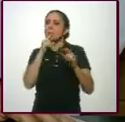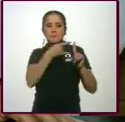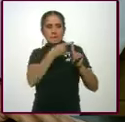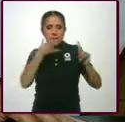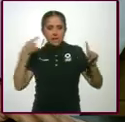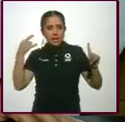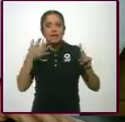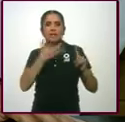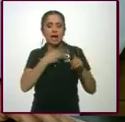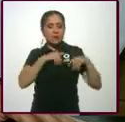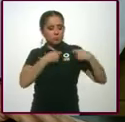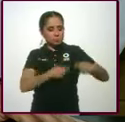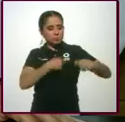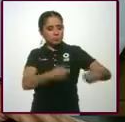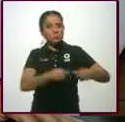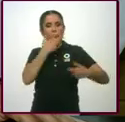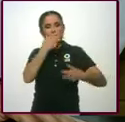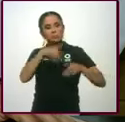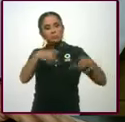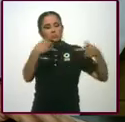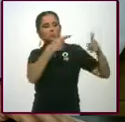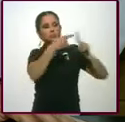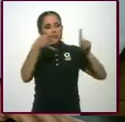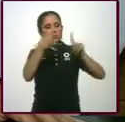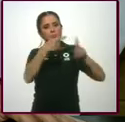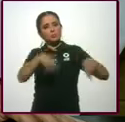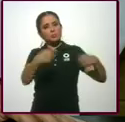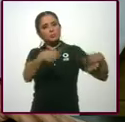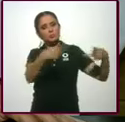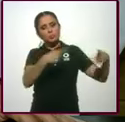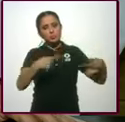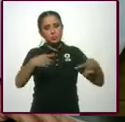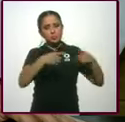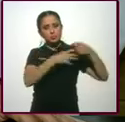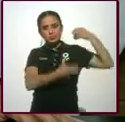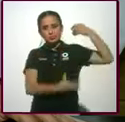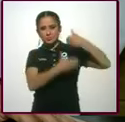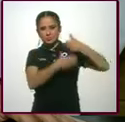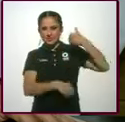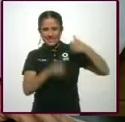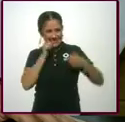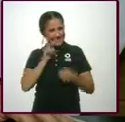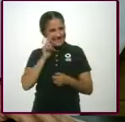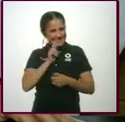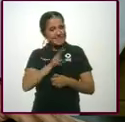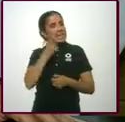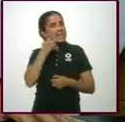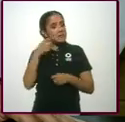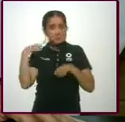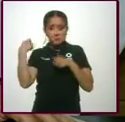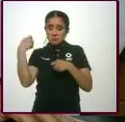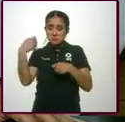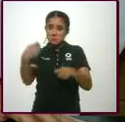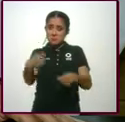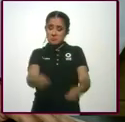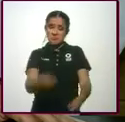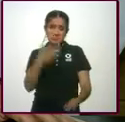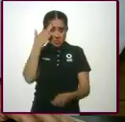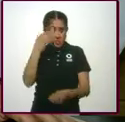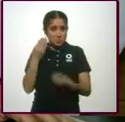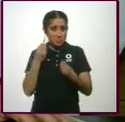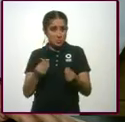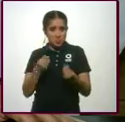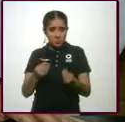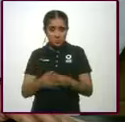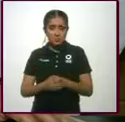generaciones. O sea, es un trabajo que se quedó en la